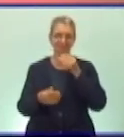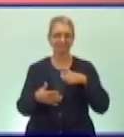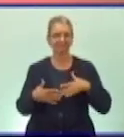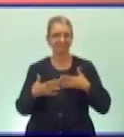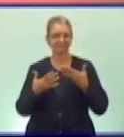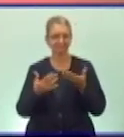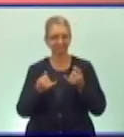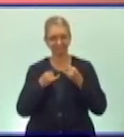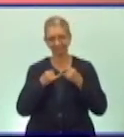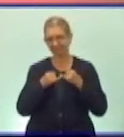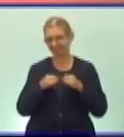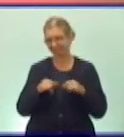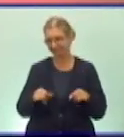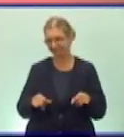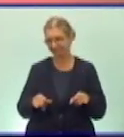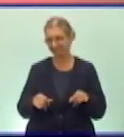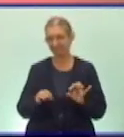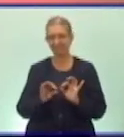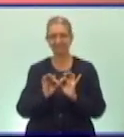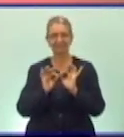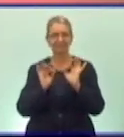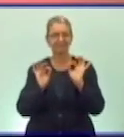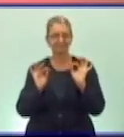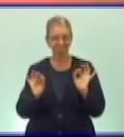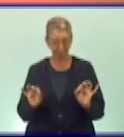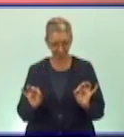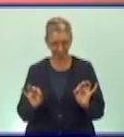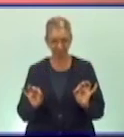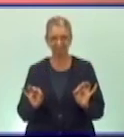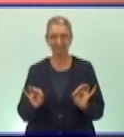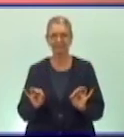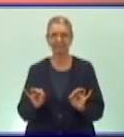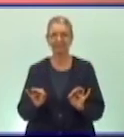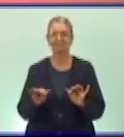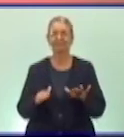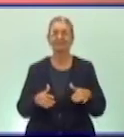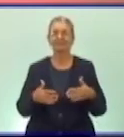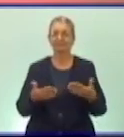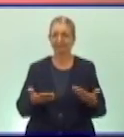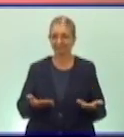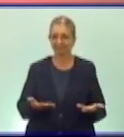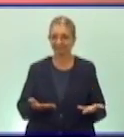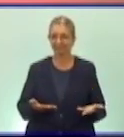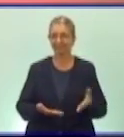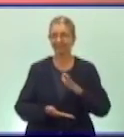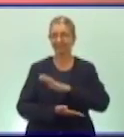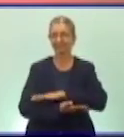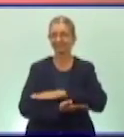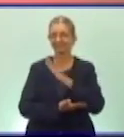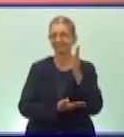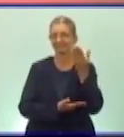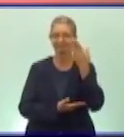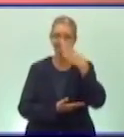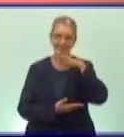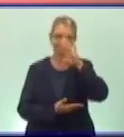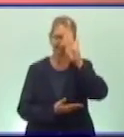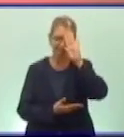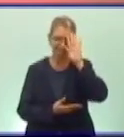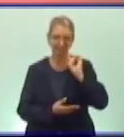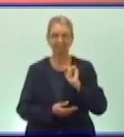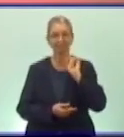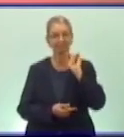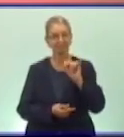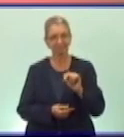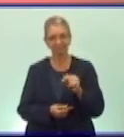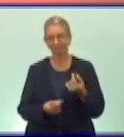orientaciones específicas sobre el álbum de la patria. Por eso,